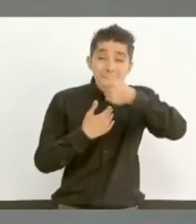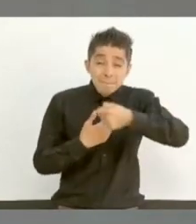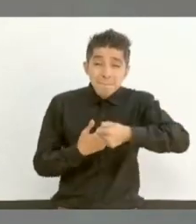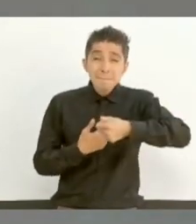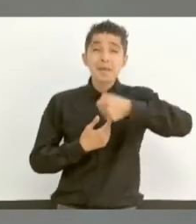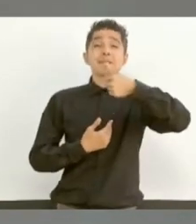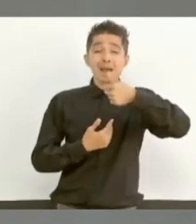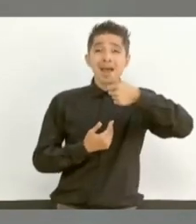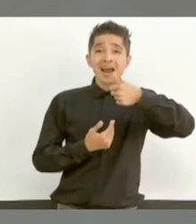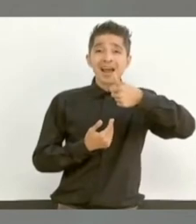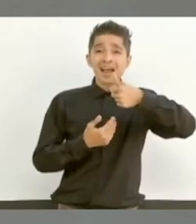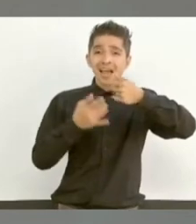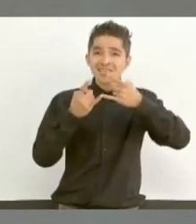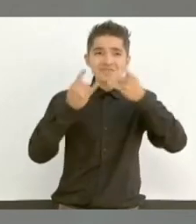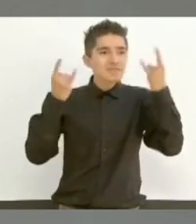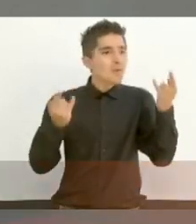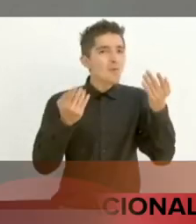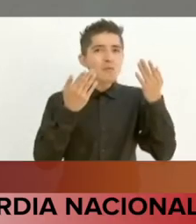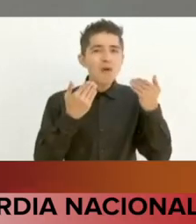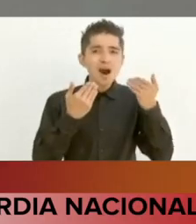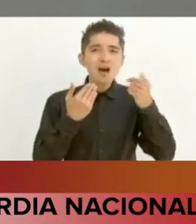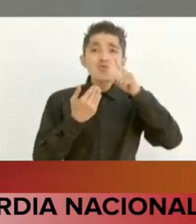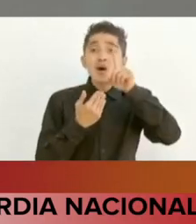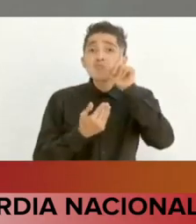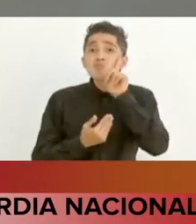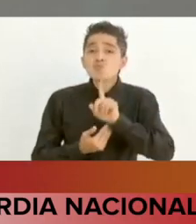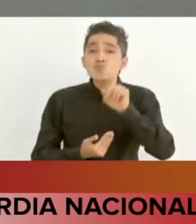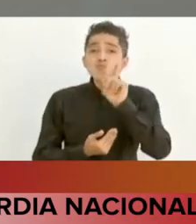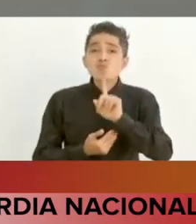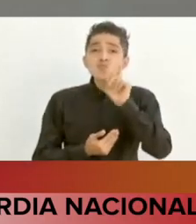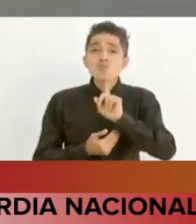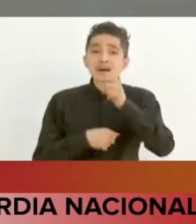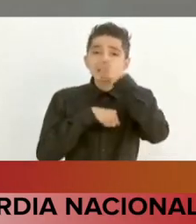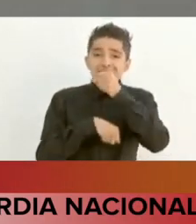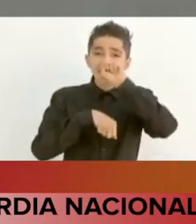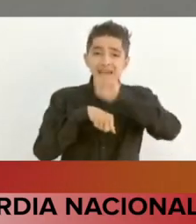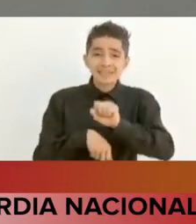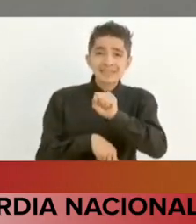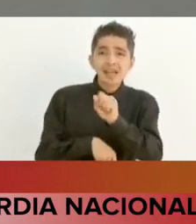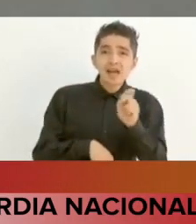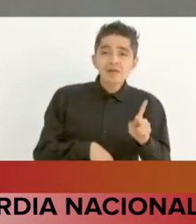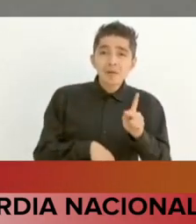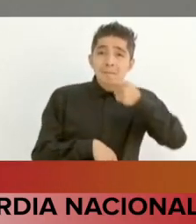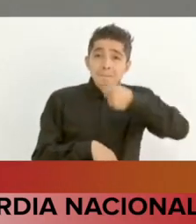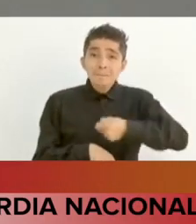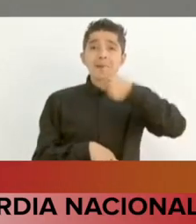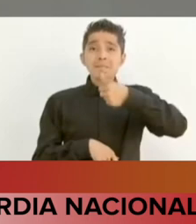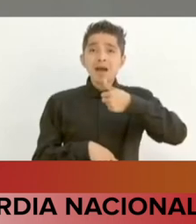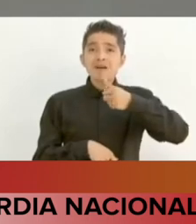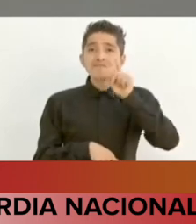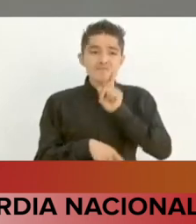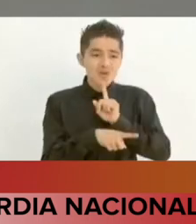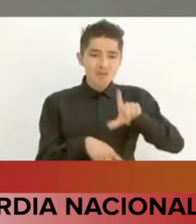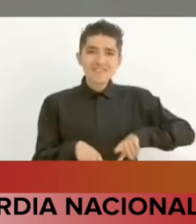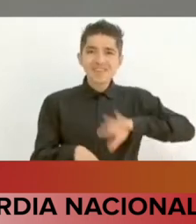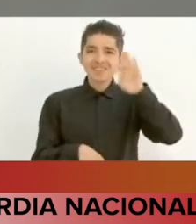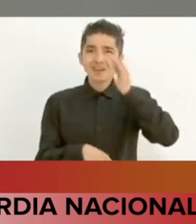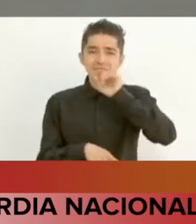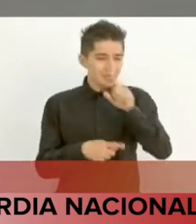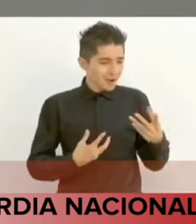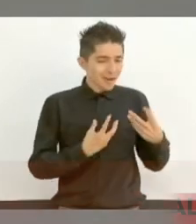una mujer sea la Secretaria de Seguridad Pública del Gobierno Federal,